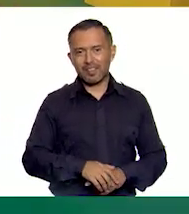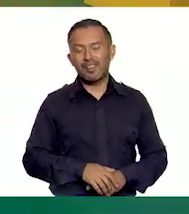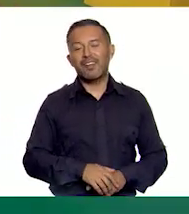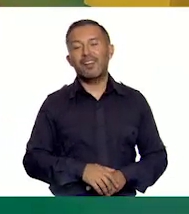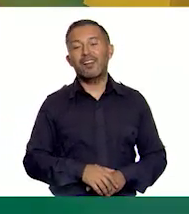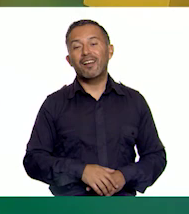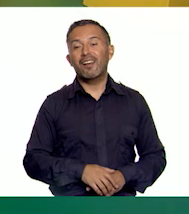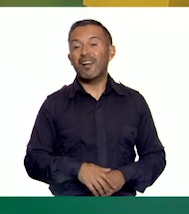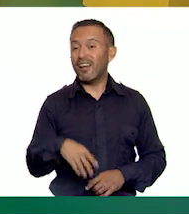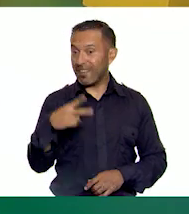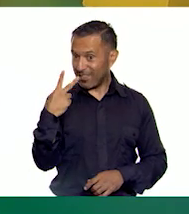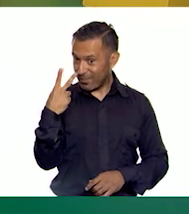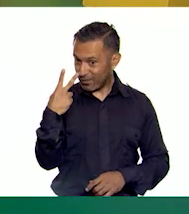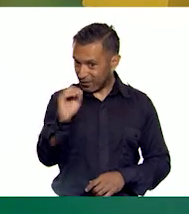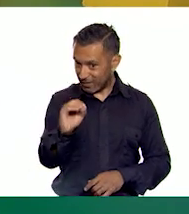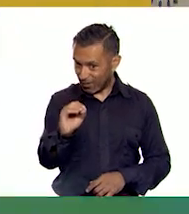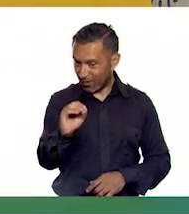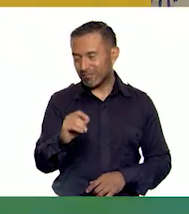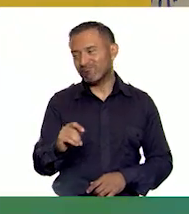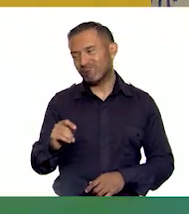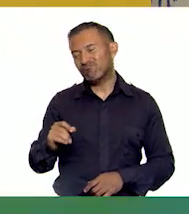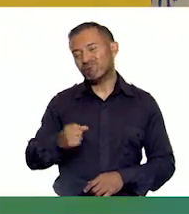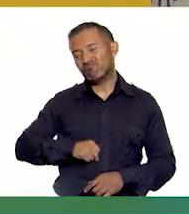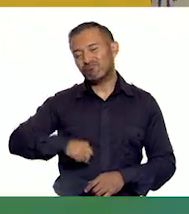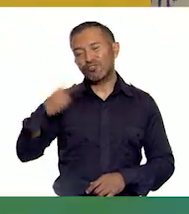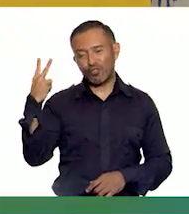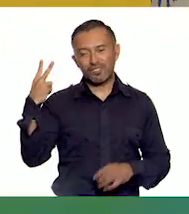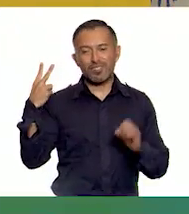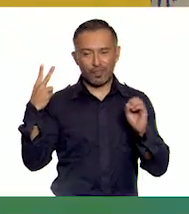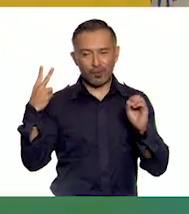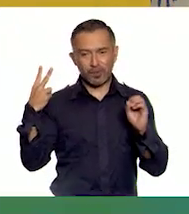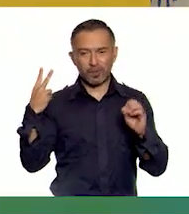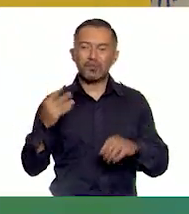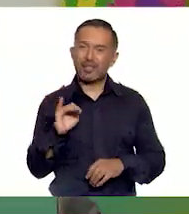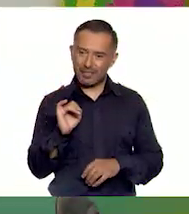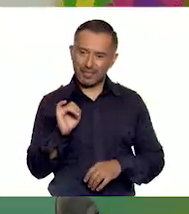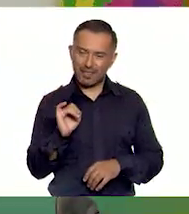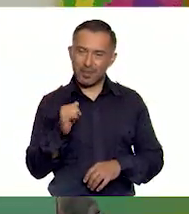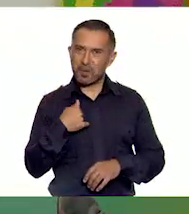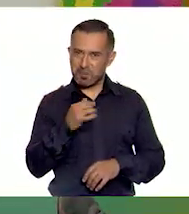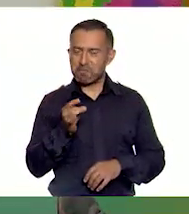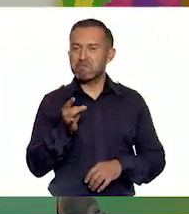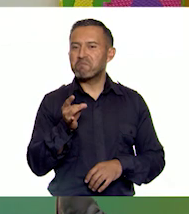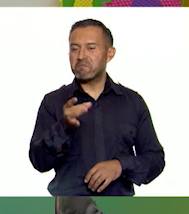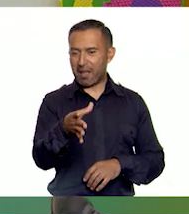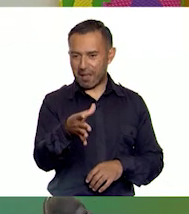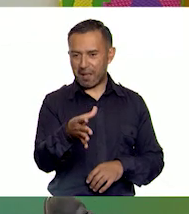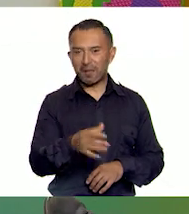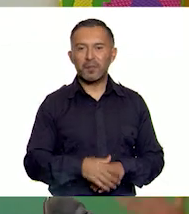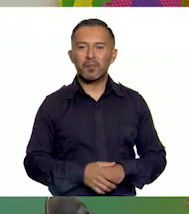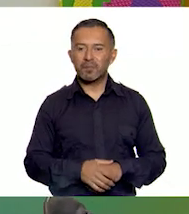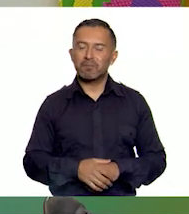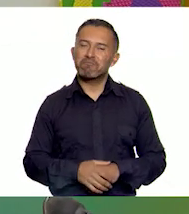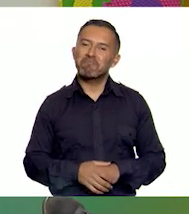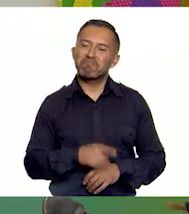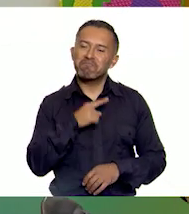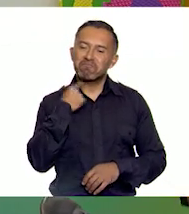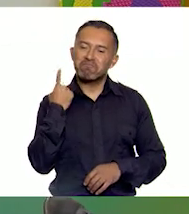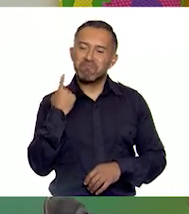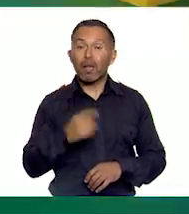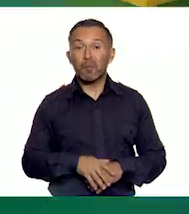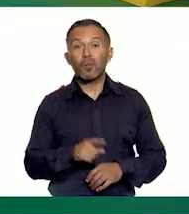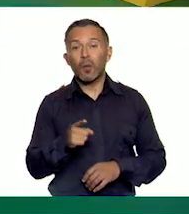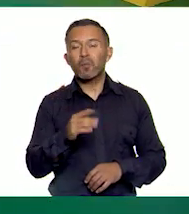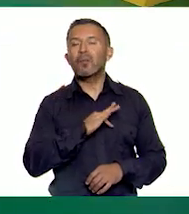¿Qué dicen? ¿Dos cero? Dos cero. Sí, yo digo que por esta vez te gané este partido. Me gané este partido. Sobre todo porque te quiero mostrar